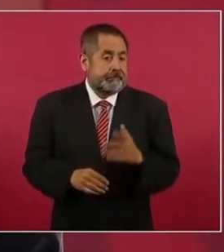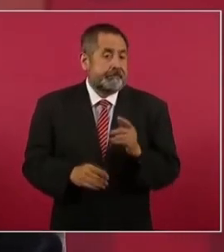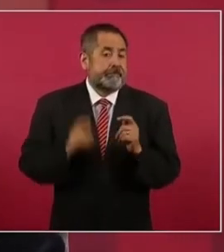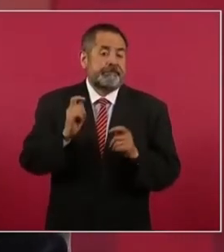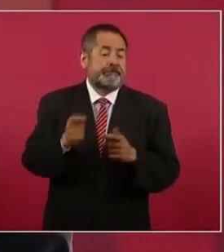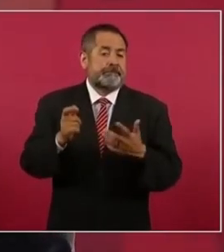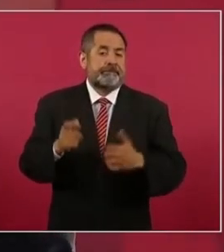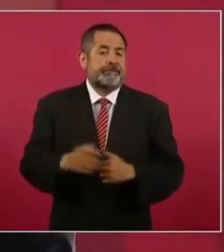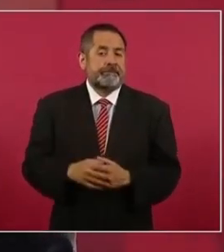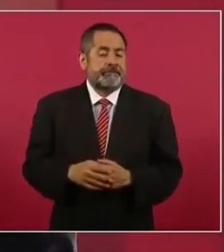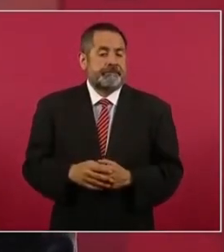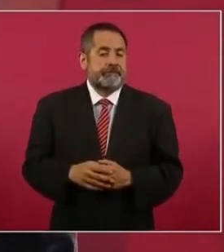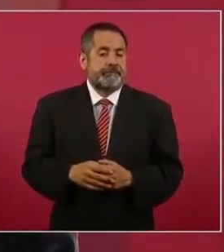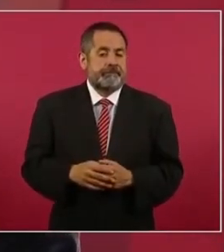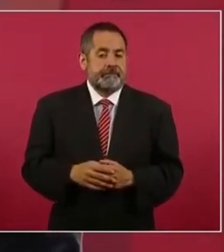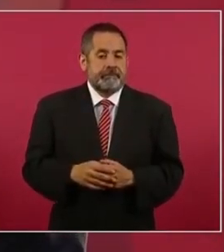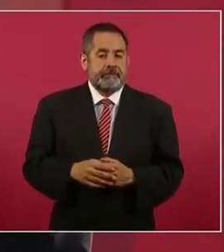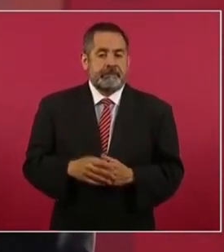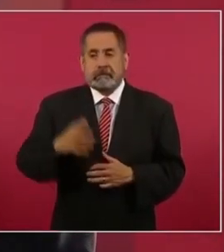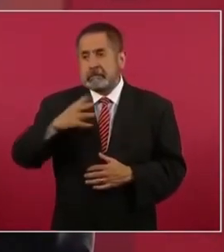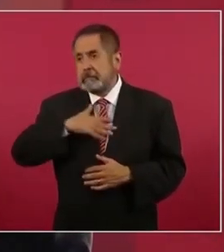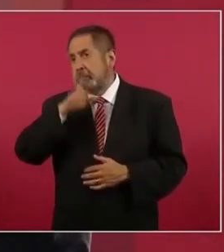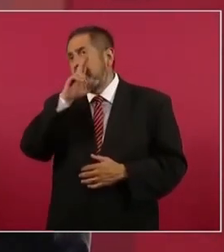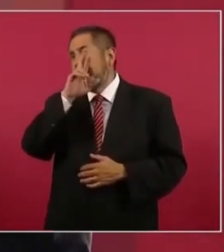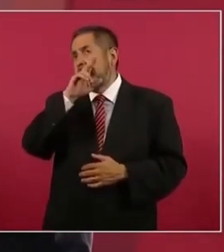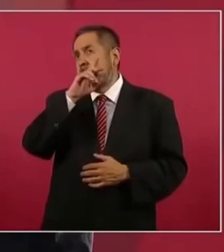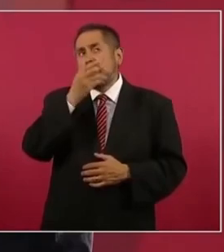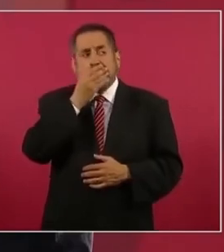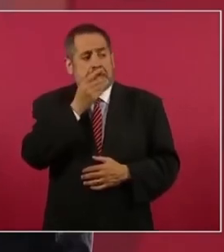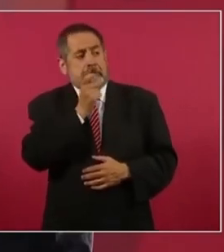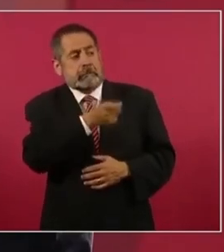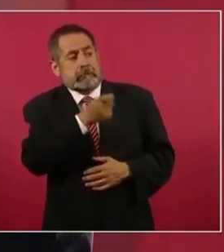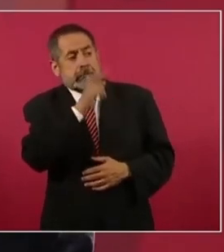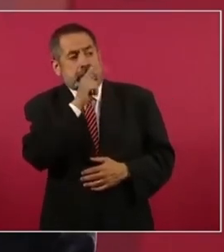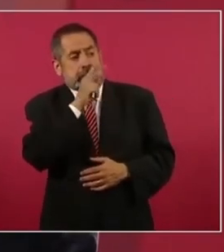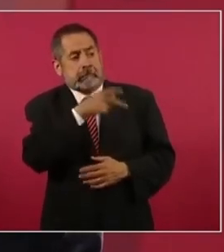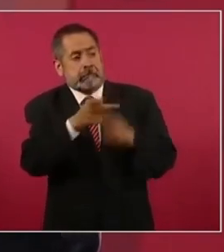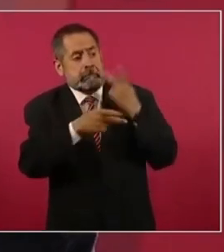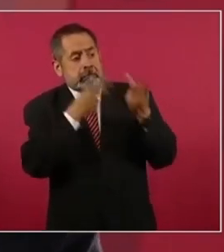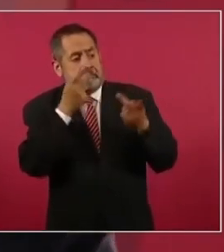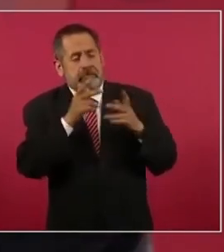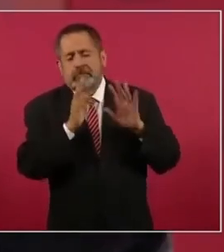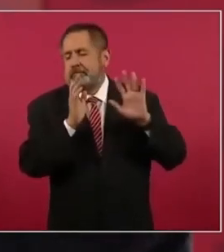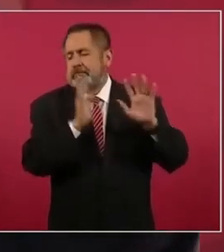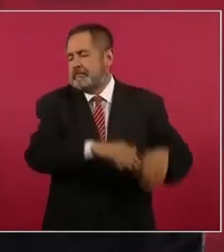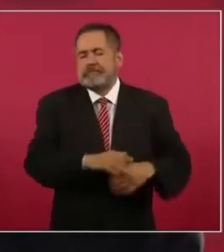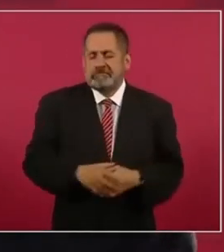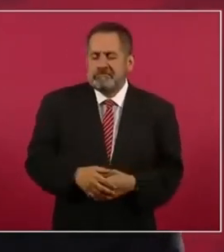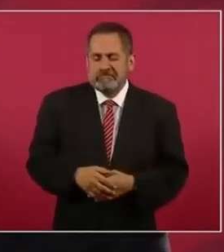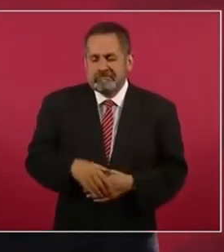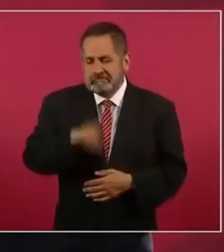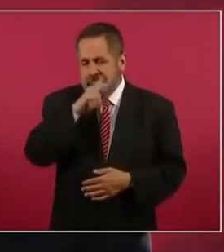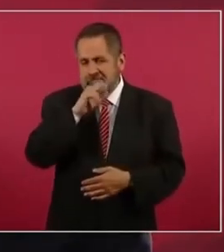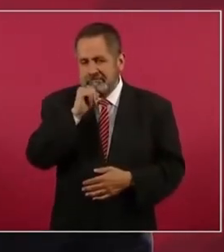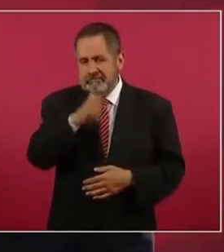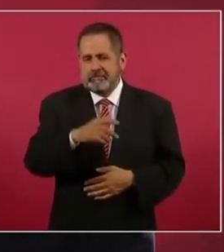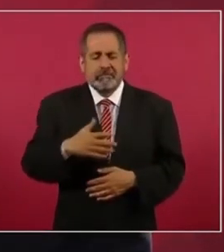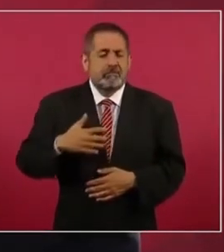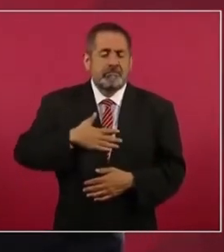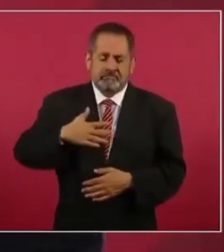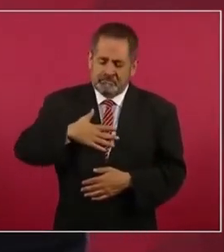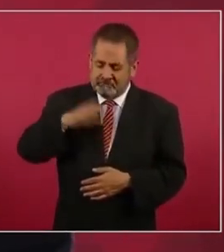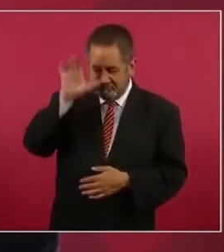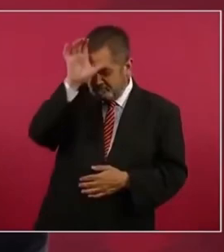me preocupa mucho en primerísimo lugar porque estoy muy